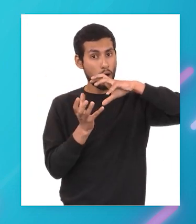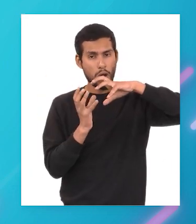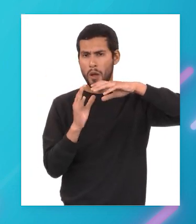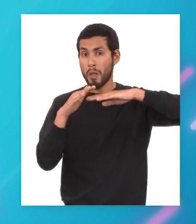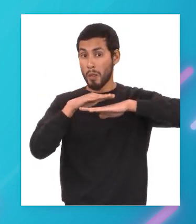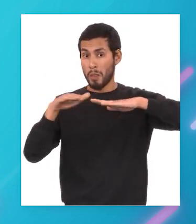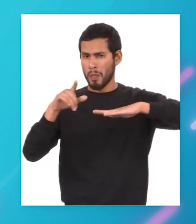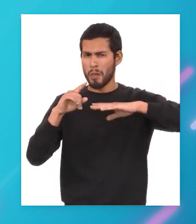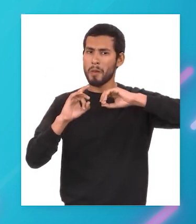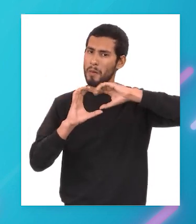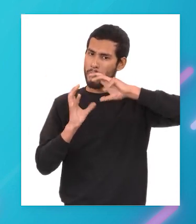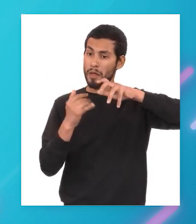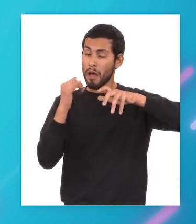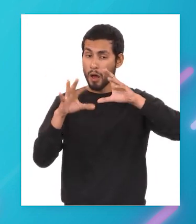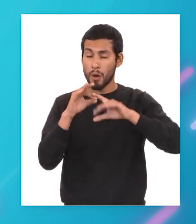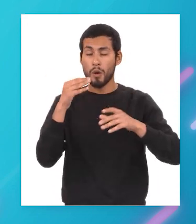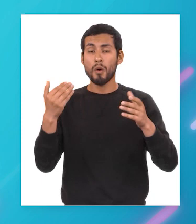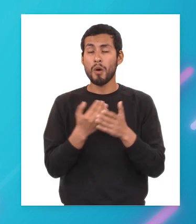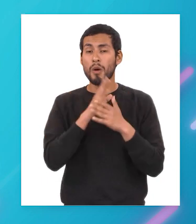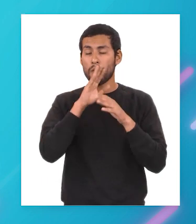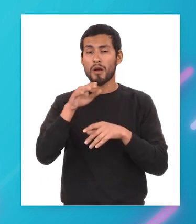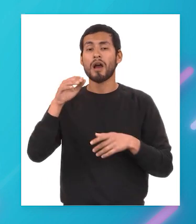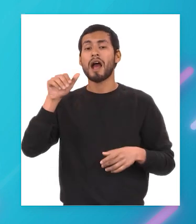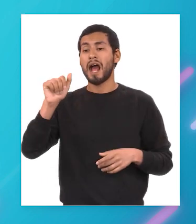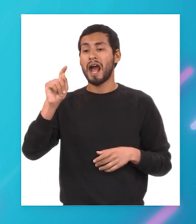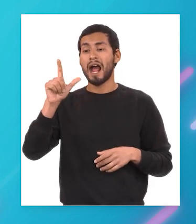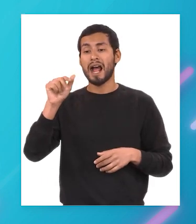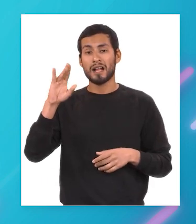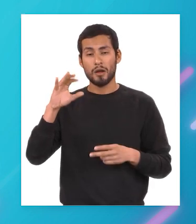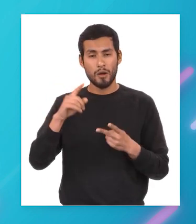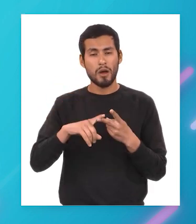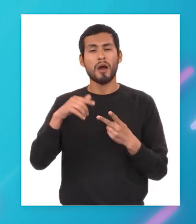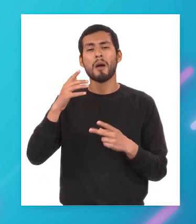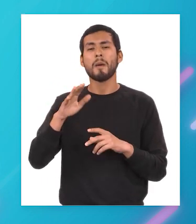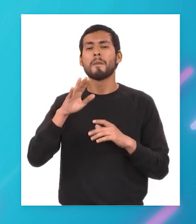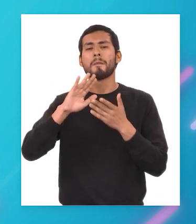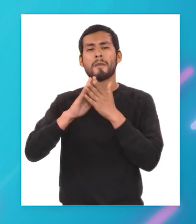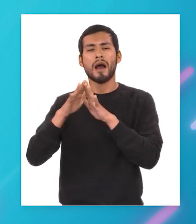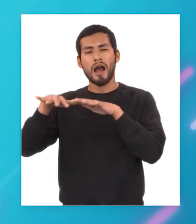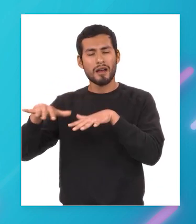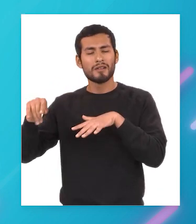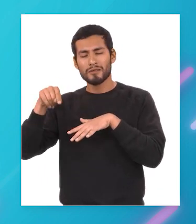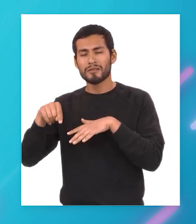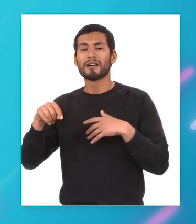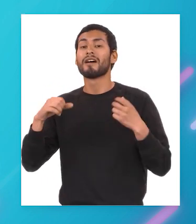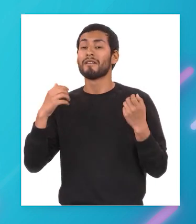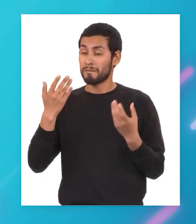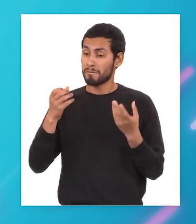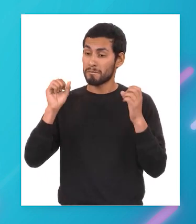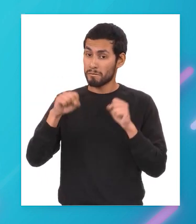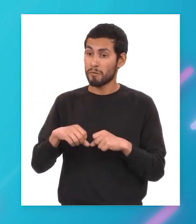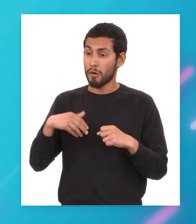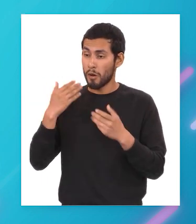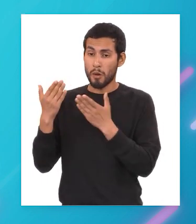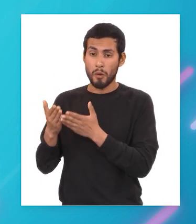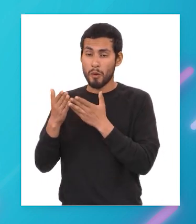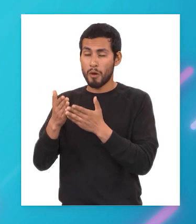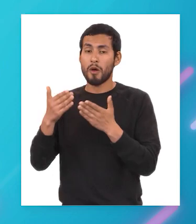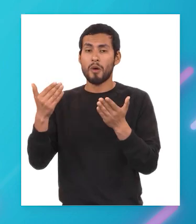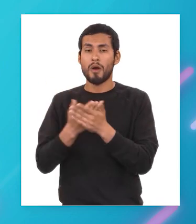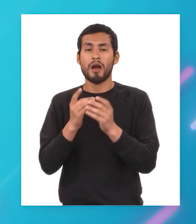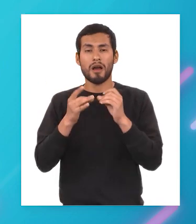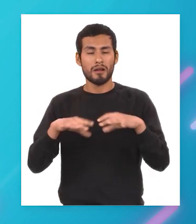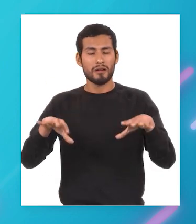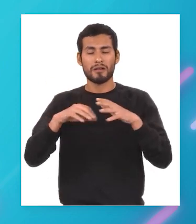descubrieron nuevos mares y océanos como el atlántico y el pacífico que permitió la migración europea a nuevas tierras la